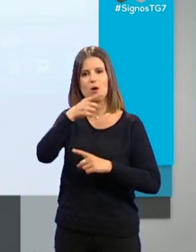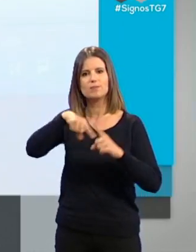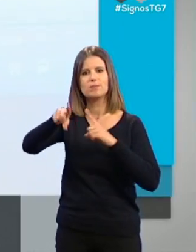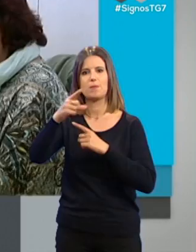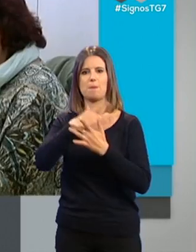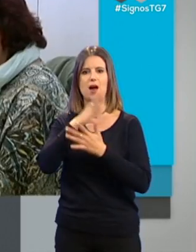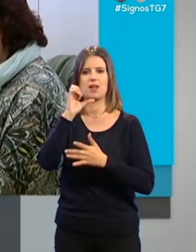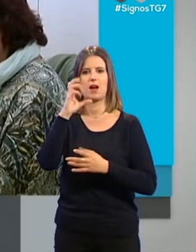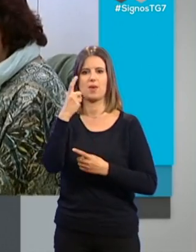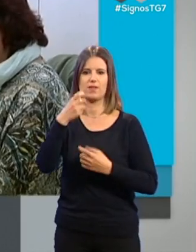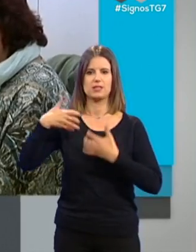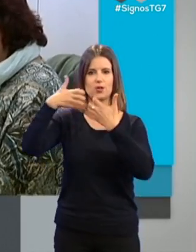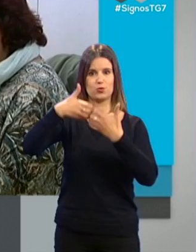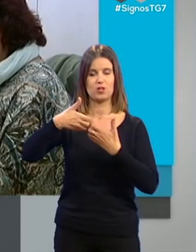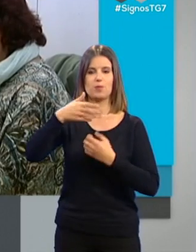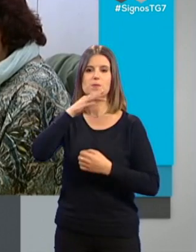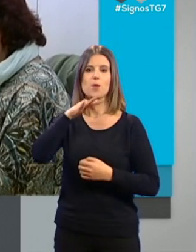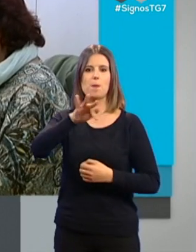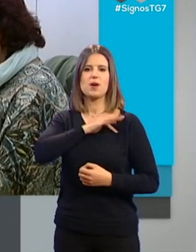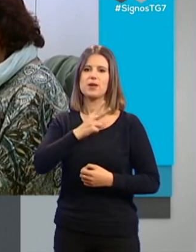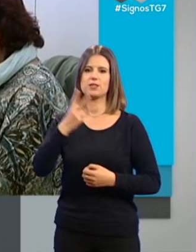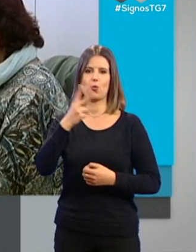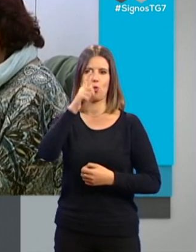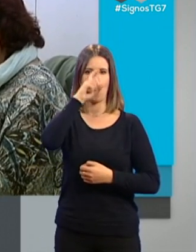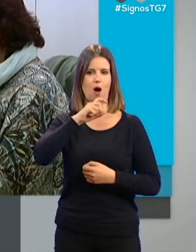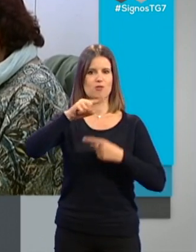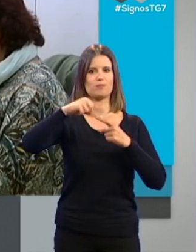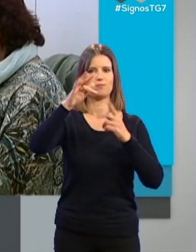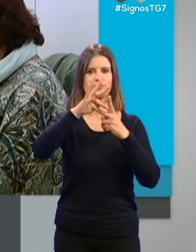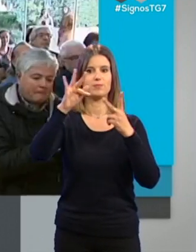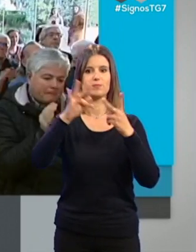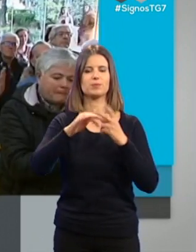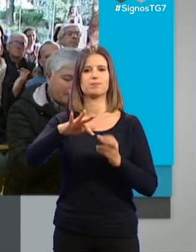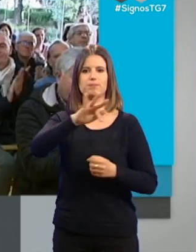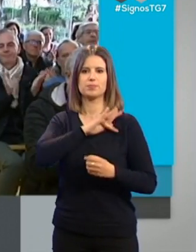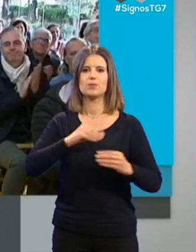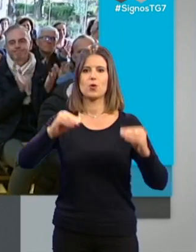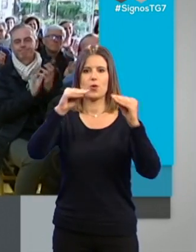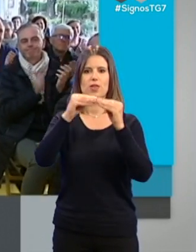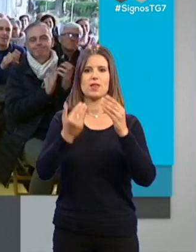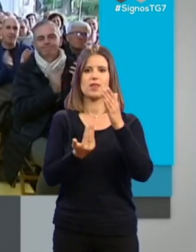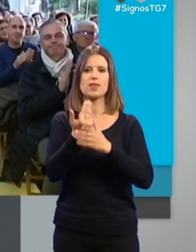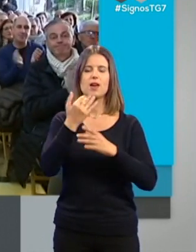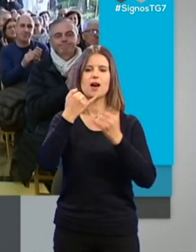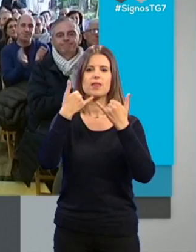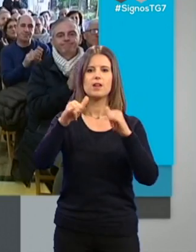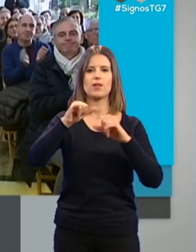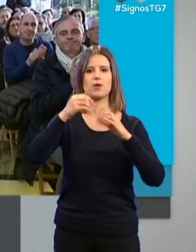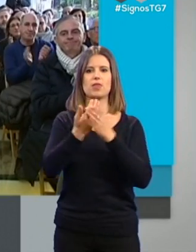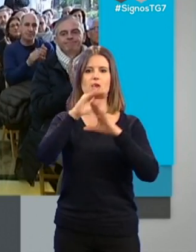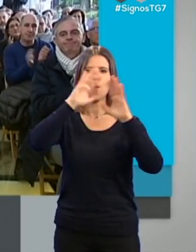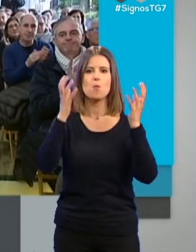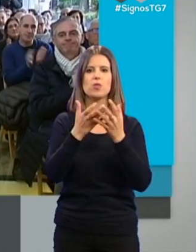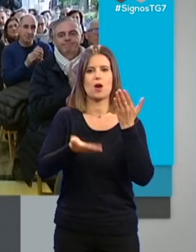que seguir luchando. Los premios que tienen lugar por segundo año consecutivo se han entregado coincidiendo con la celebración del Día Mundial de la